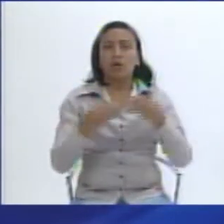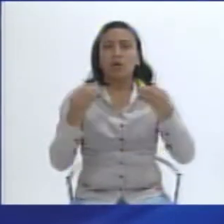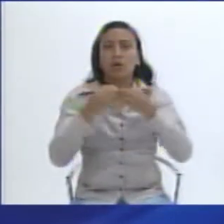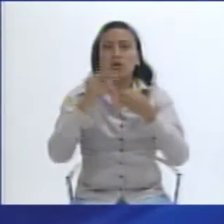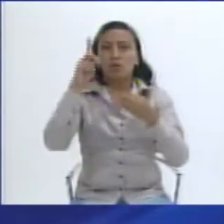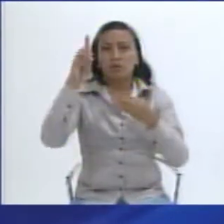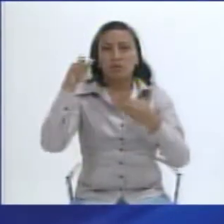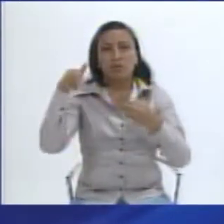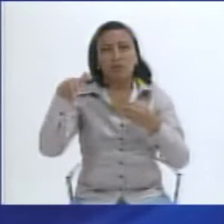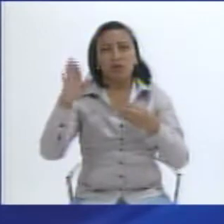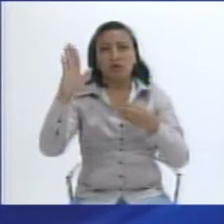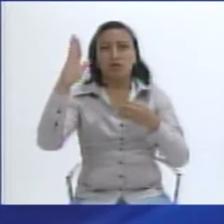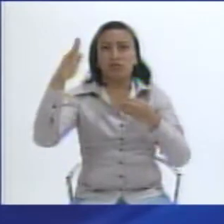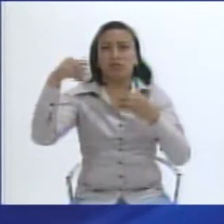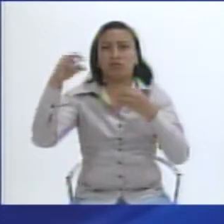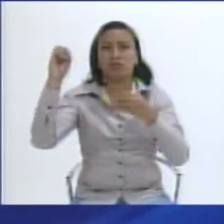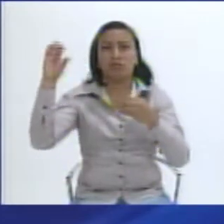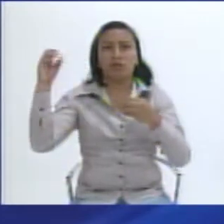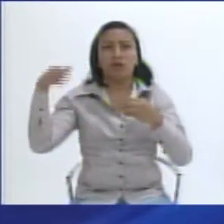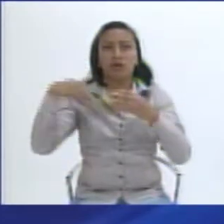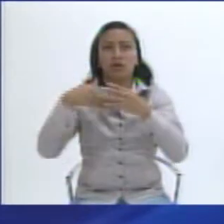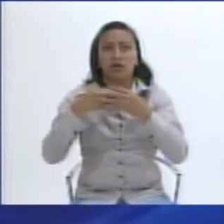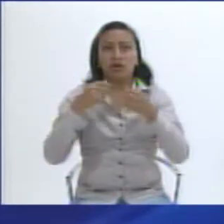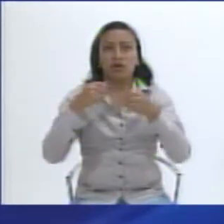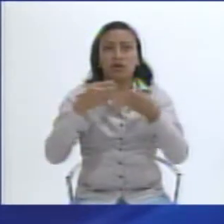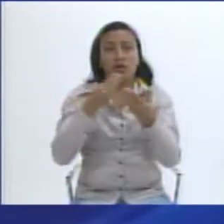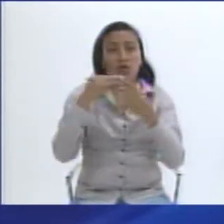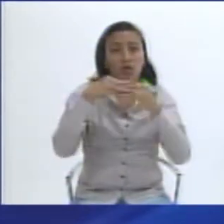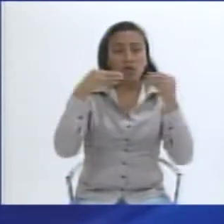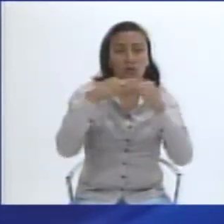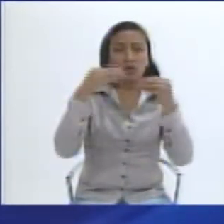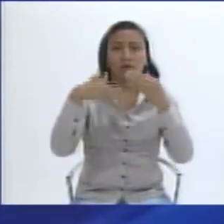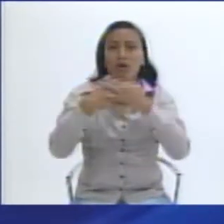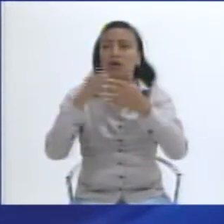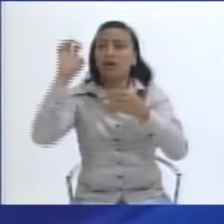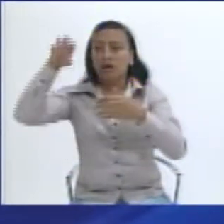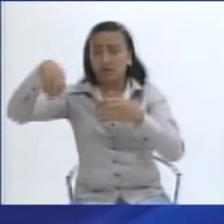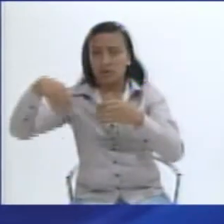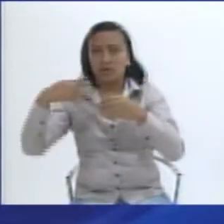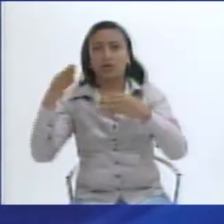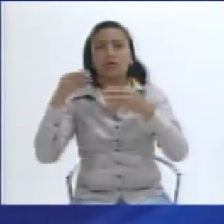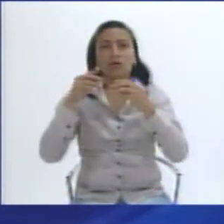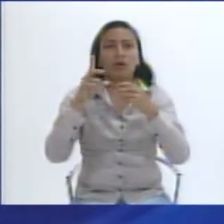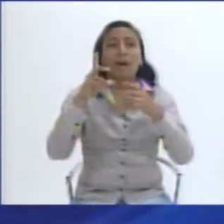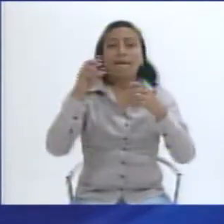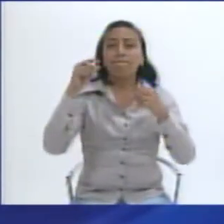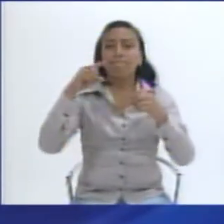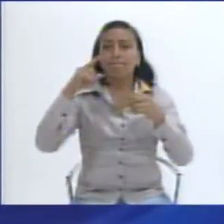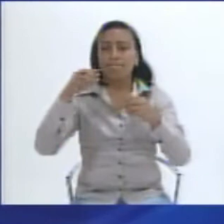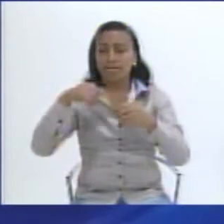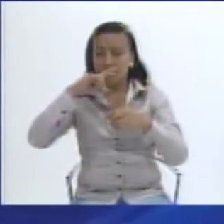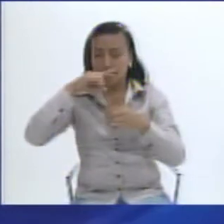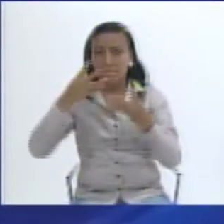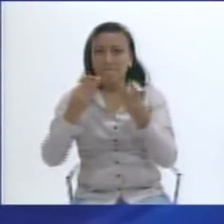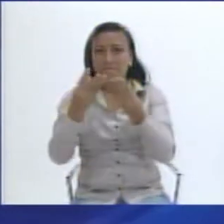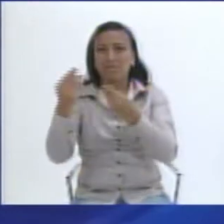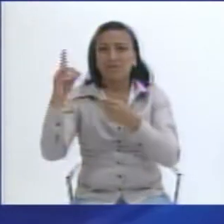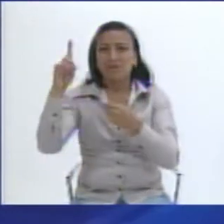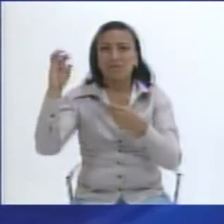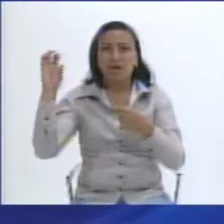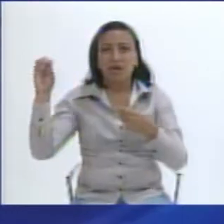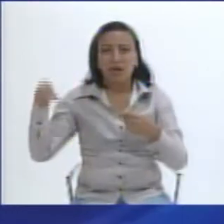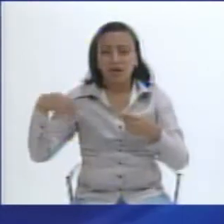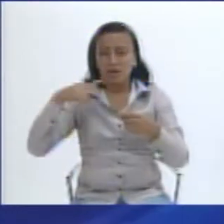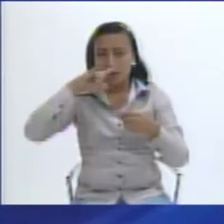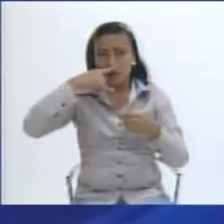dólares, donde el gobierno aporta con un millón de dólares, del municipio con medio millón, tenemos mil niños en los IBEBES, que parecería que